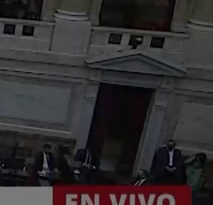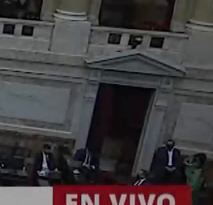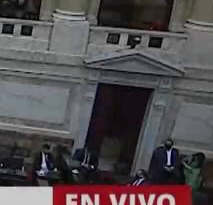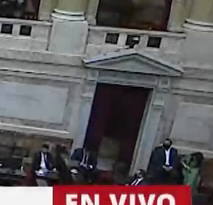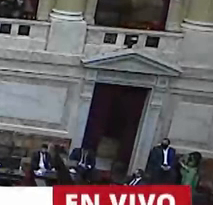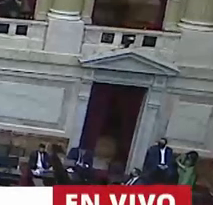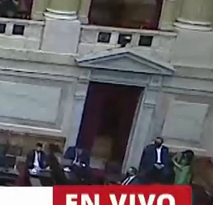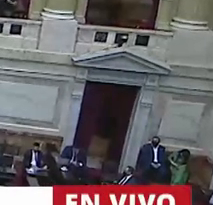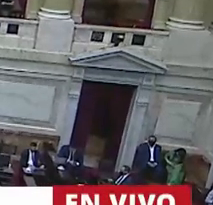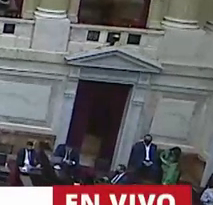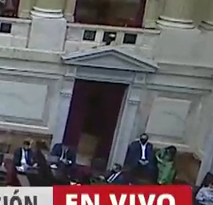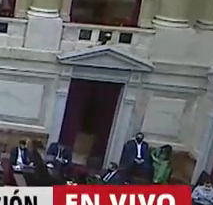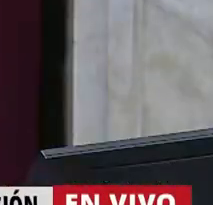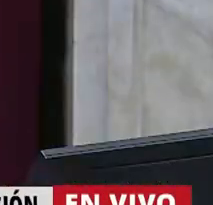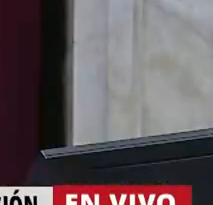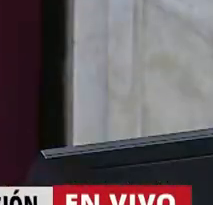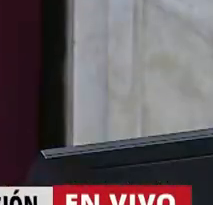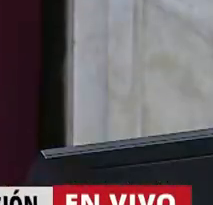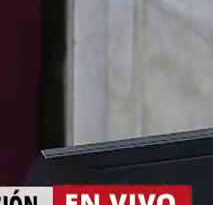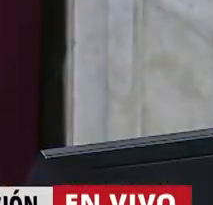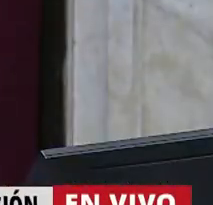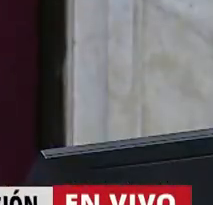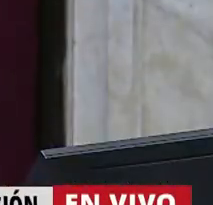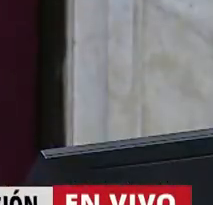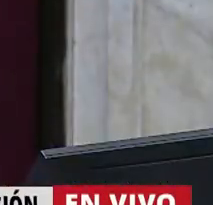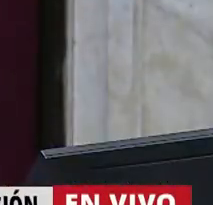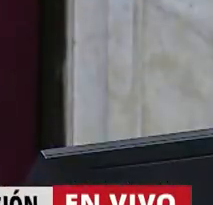Con el uso de la palabra, la diputada Verónica Lía Caliba.